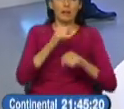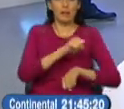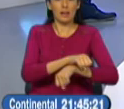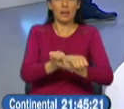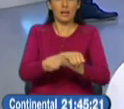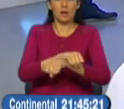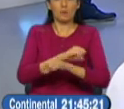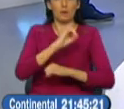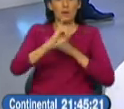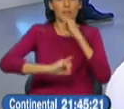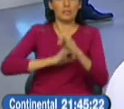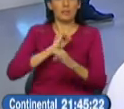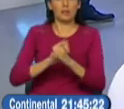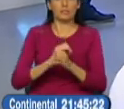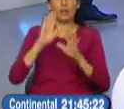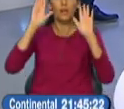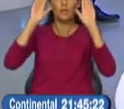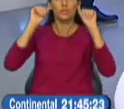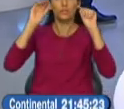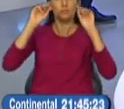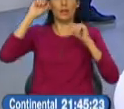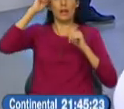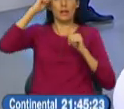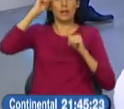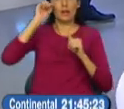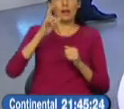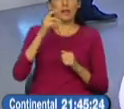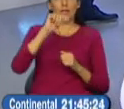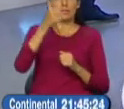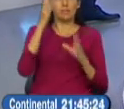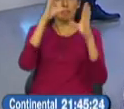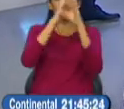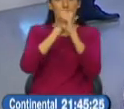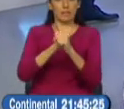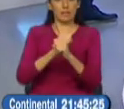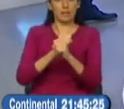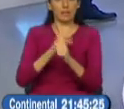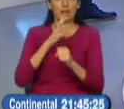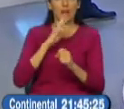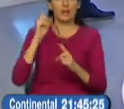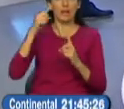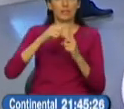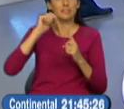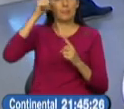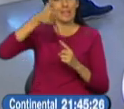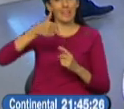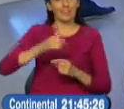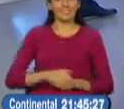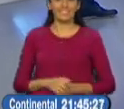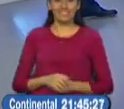en el exterior como no nos despedimos recuerden viene a las 22 horas Pulso Político conmigo es hasta el día de mañana